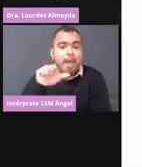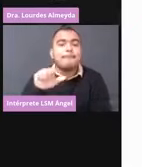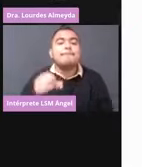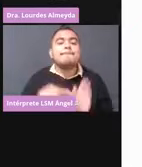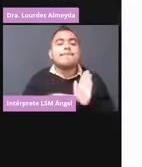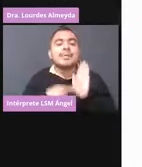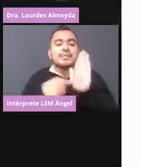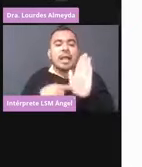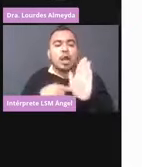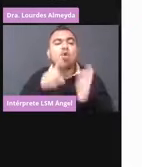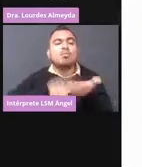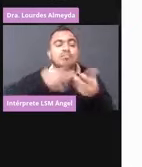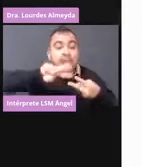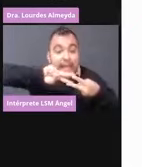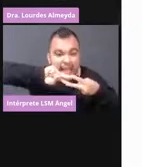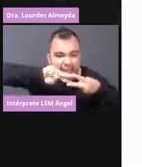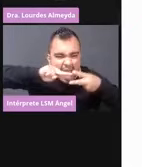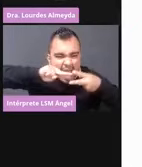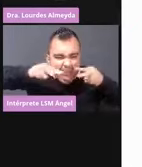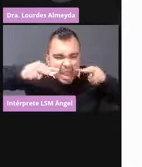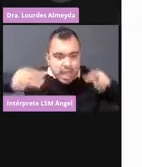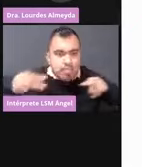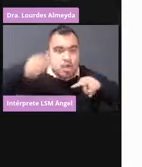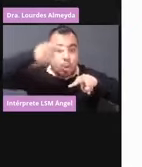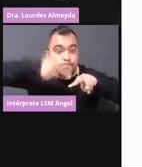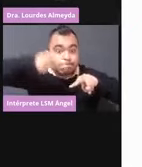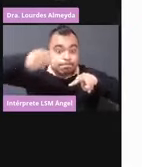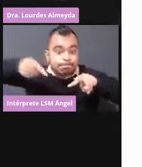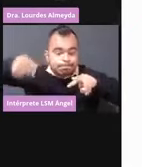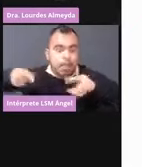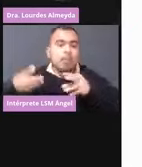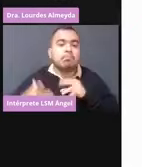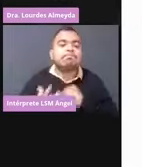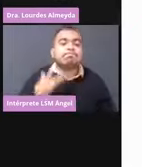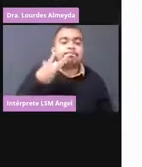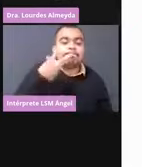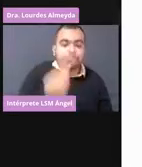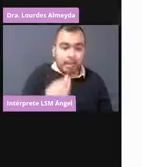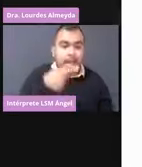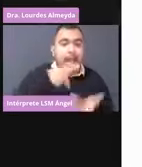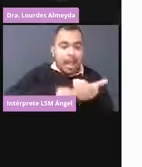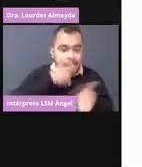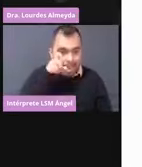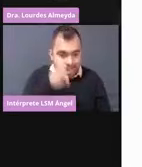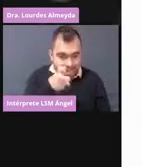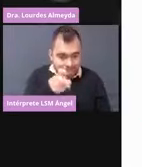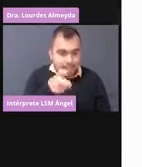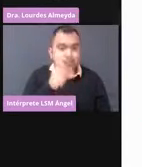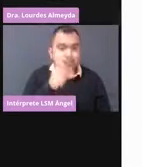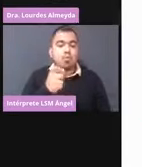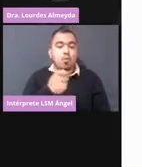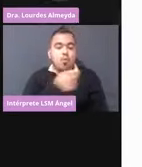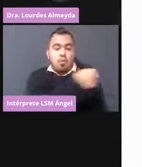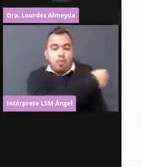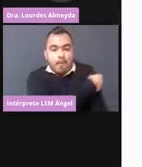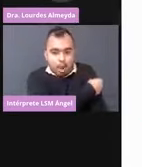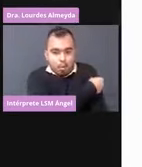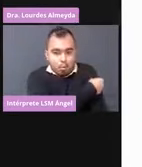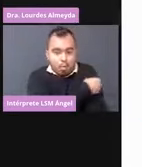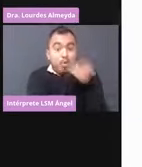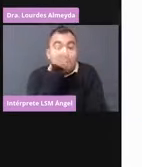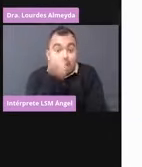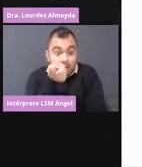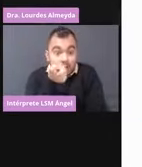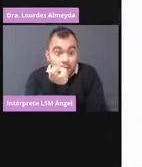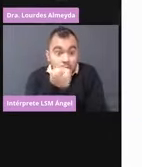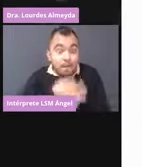genético. Gracias. Un código genético que tiene esa vacuna. Y entonces no tiene virus,